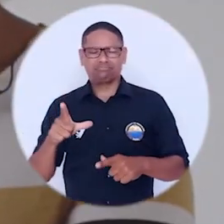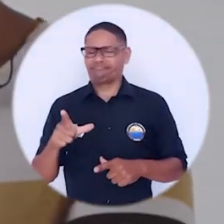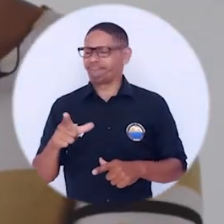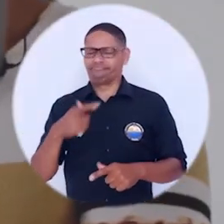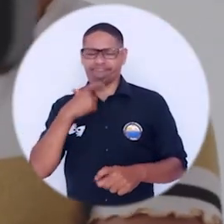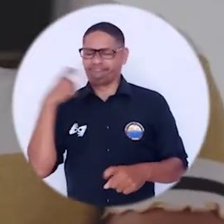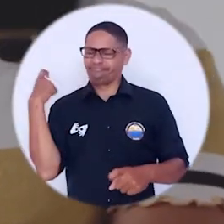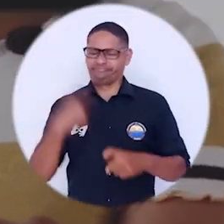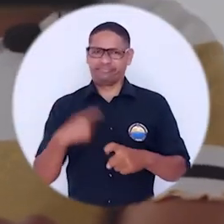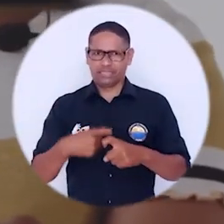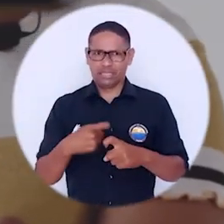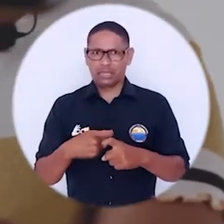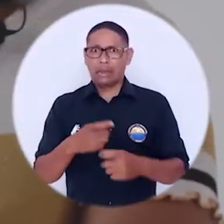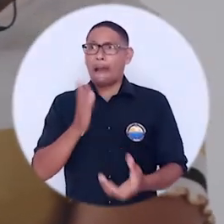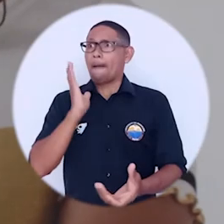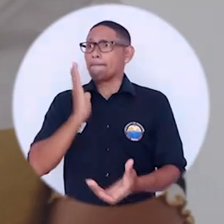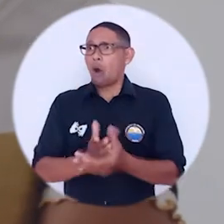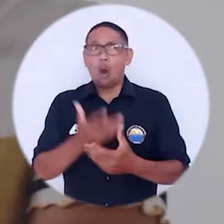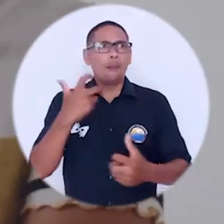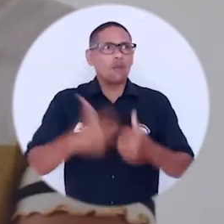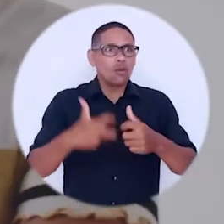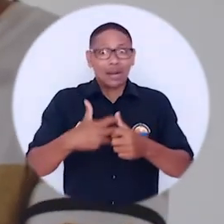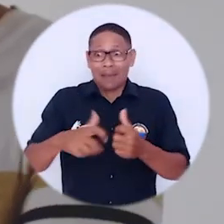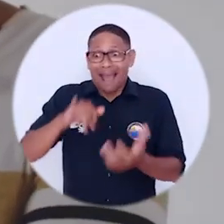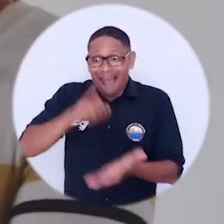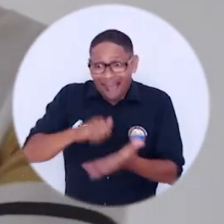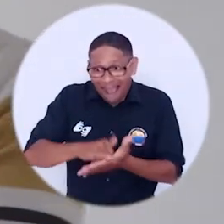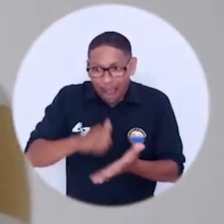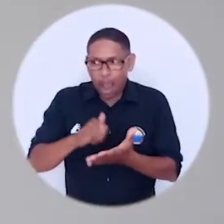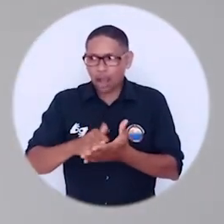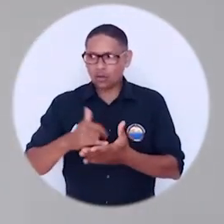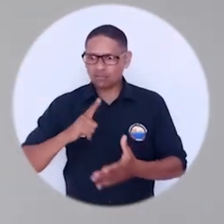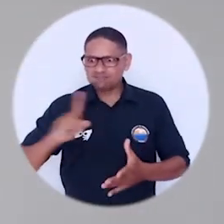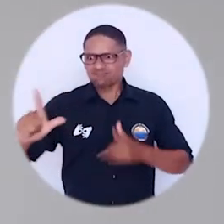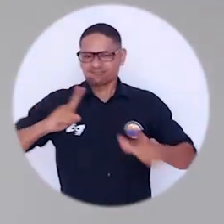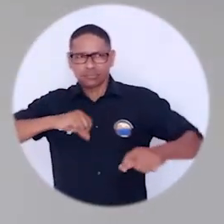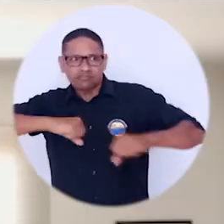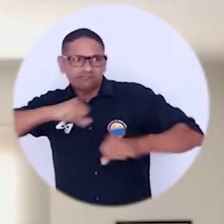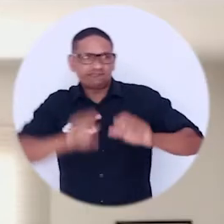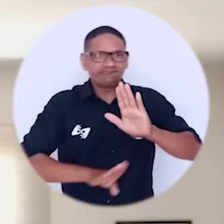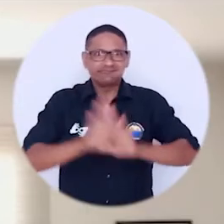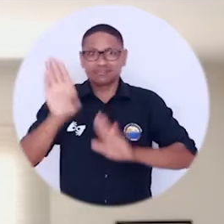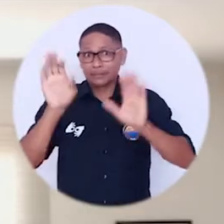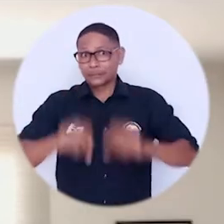Ahí es donde los emprendedores pueden innovar y pueden solucionar problemas.